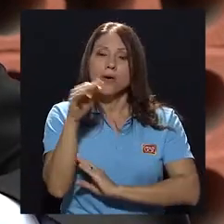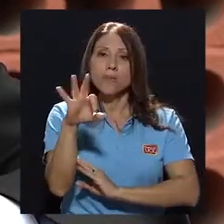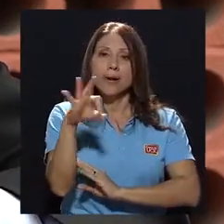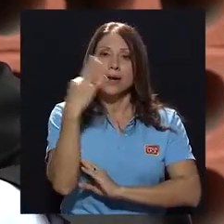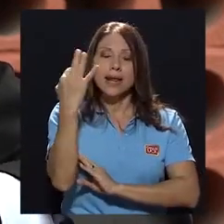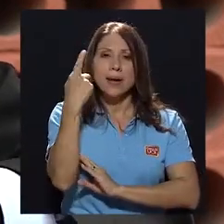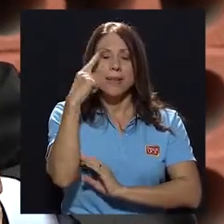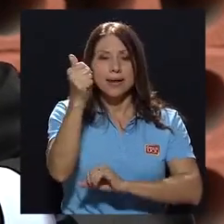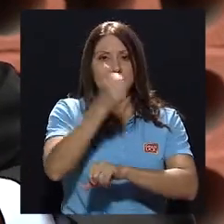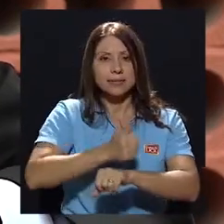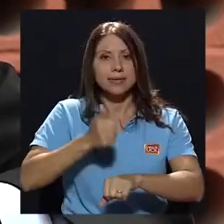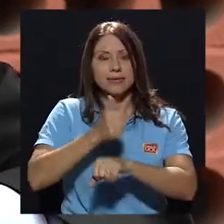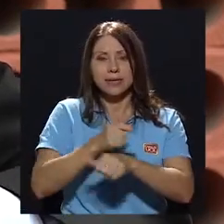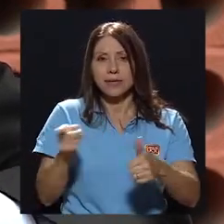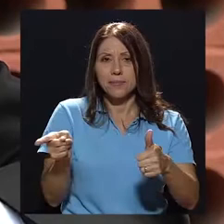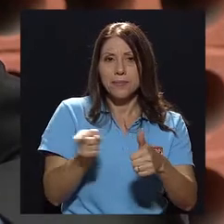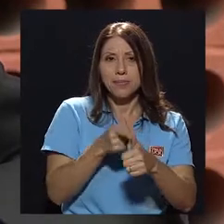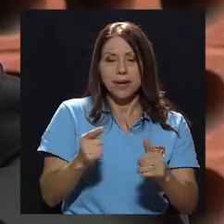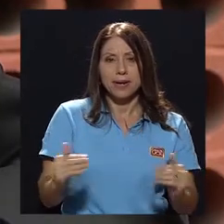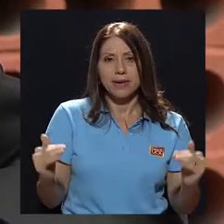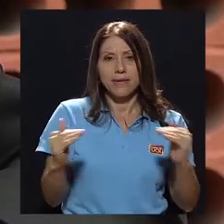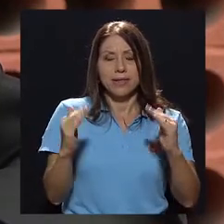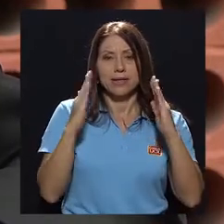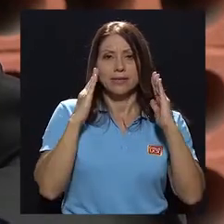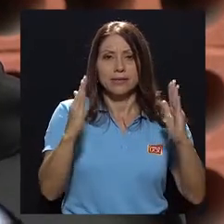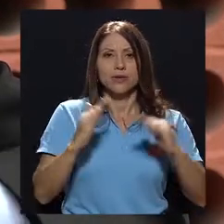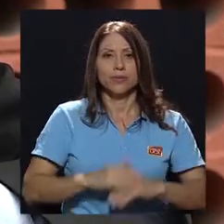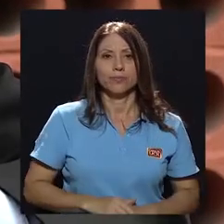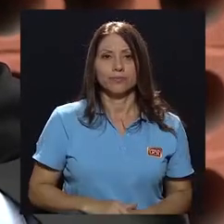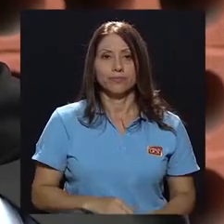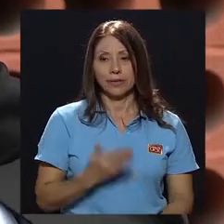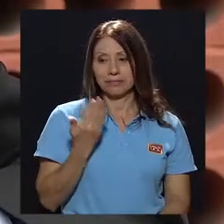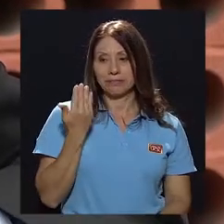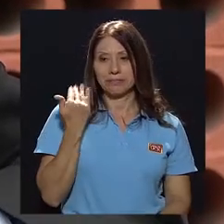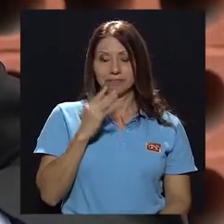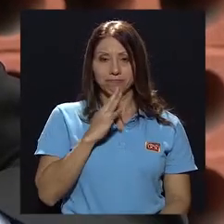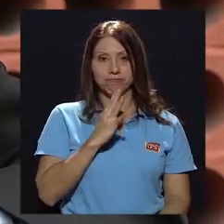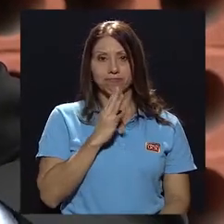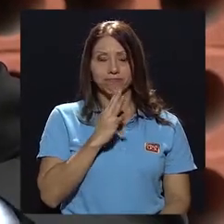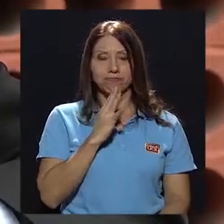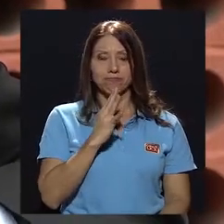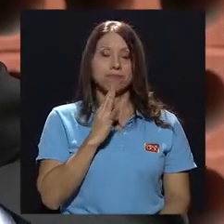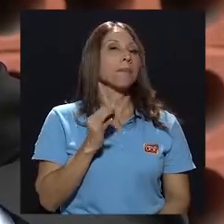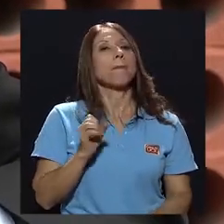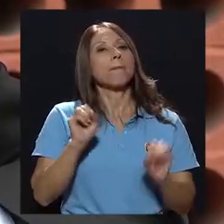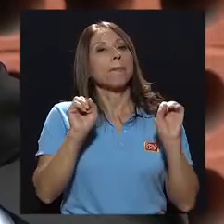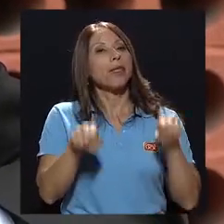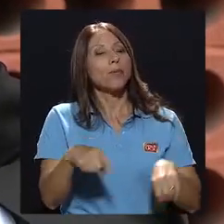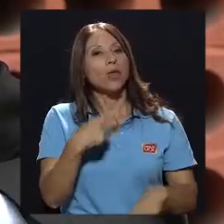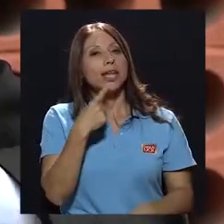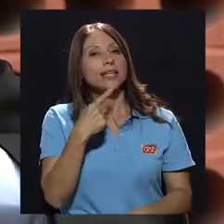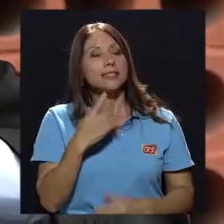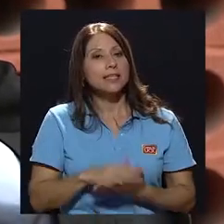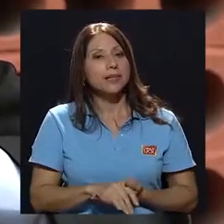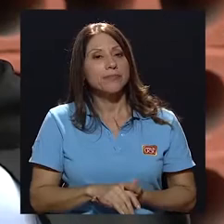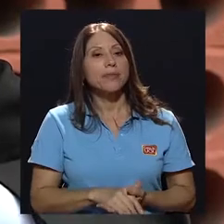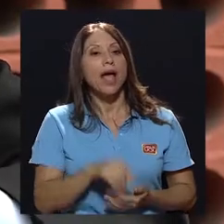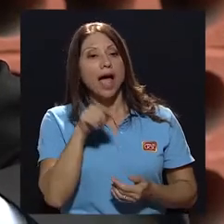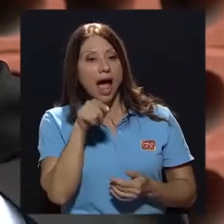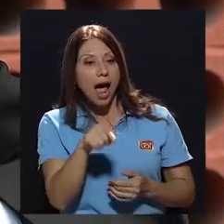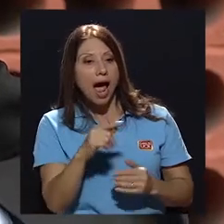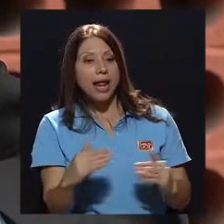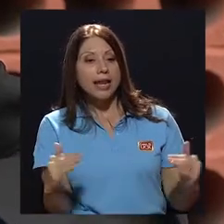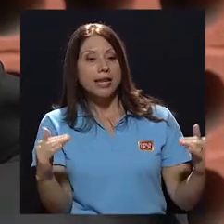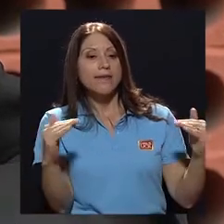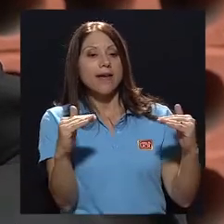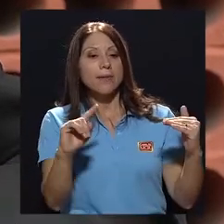manera lo que es el primer nivel de atención. Esto que hablábamos anteriormente, de poder decir esto es lo que tiene que